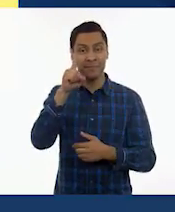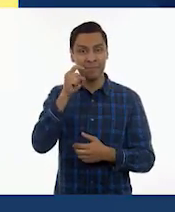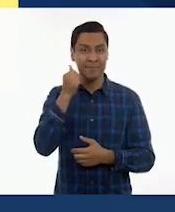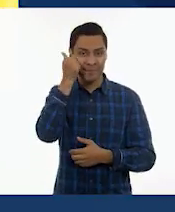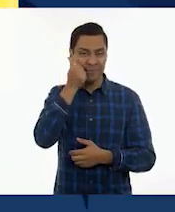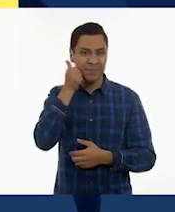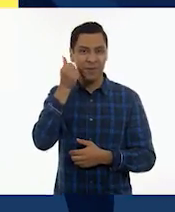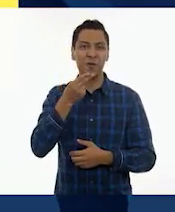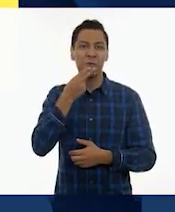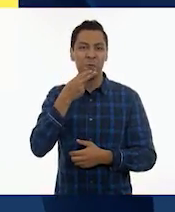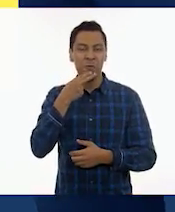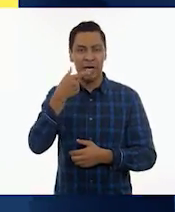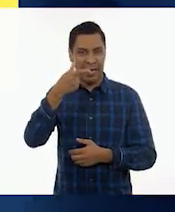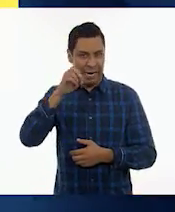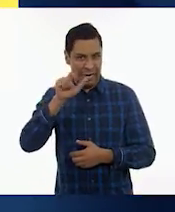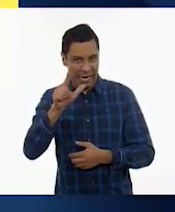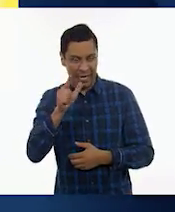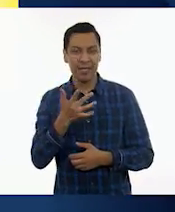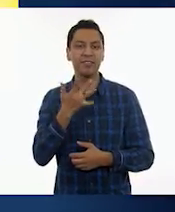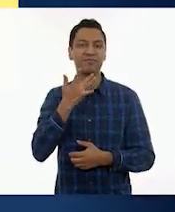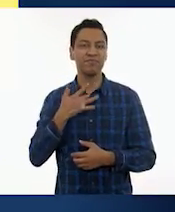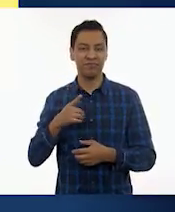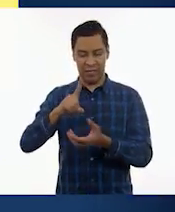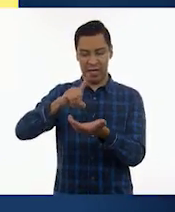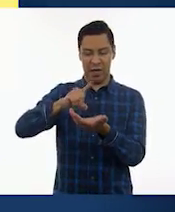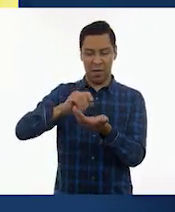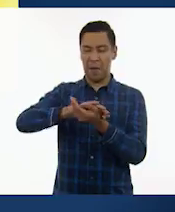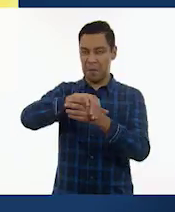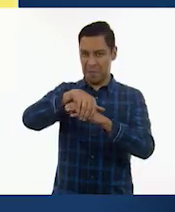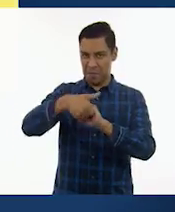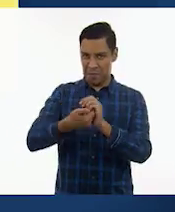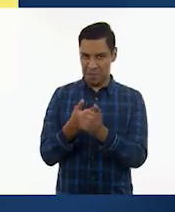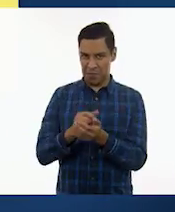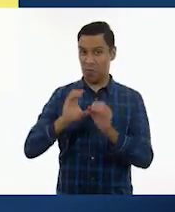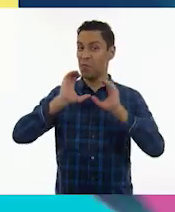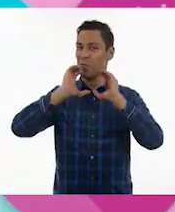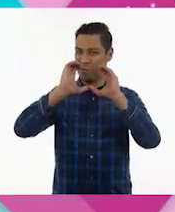jabón, usa desinfectantes a base de alcohol. ¡Cuídate!